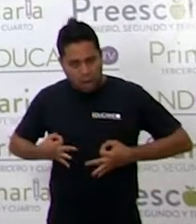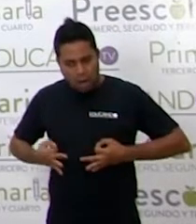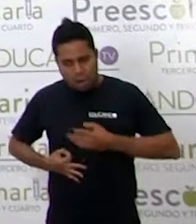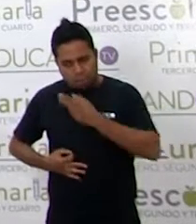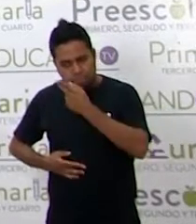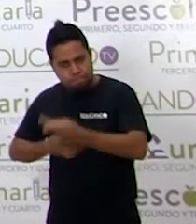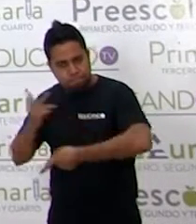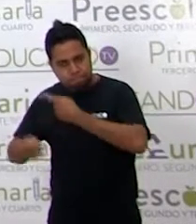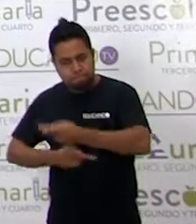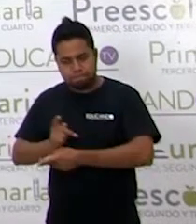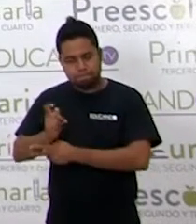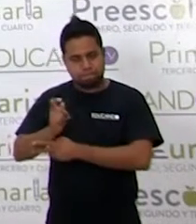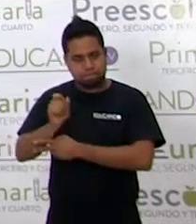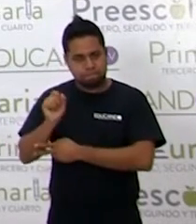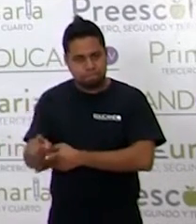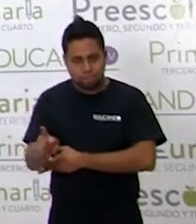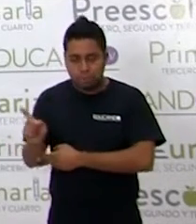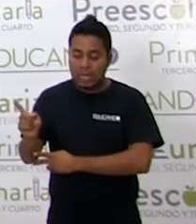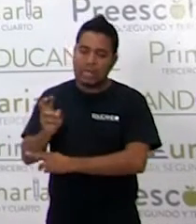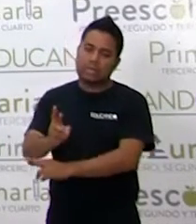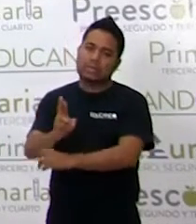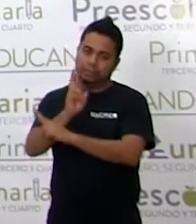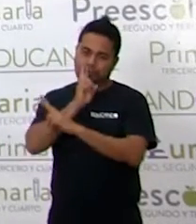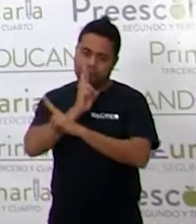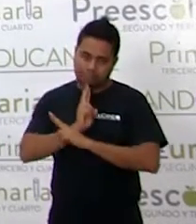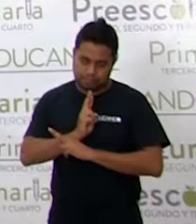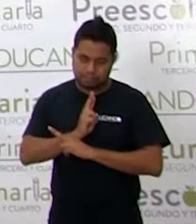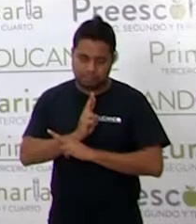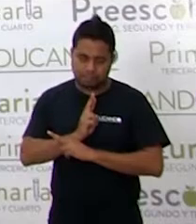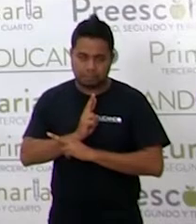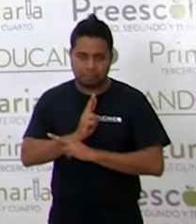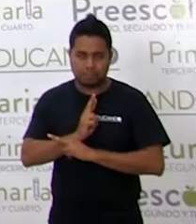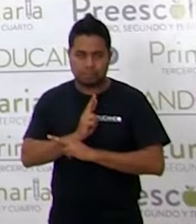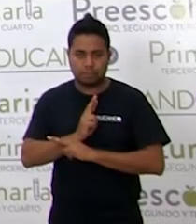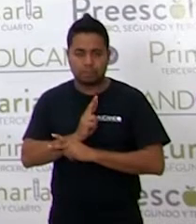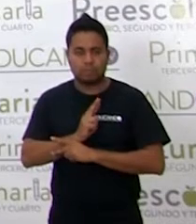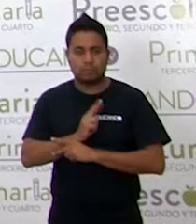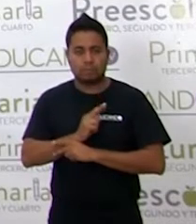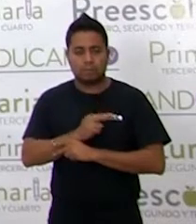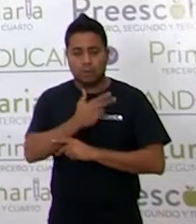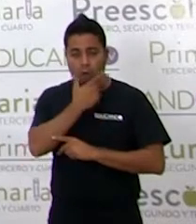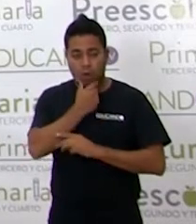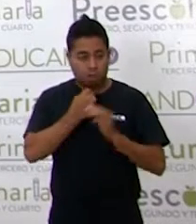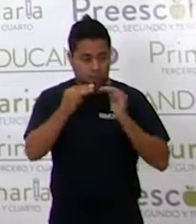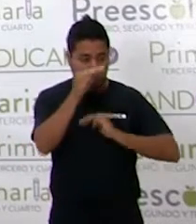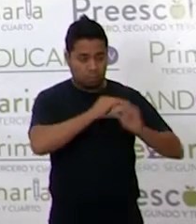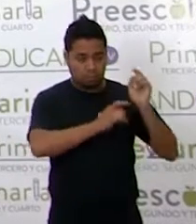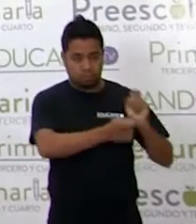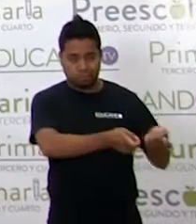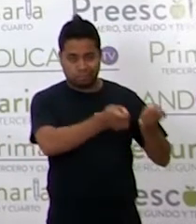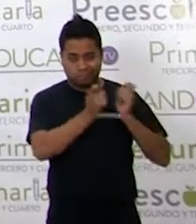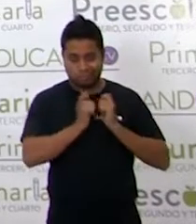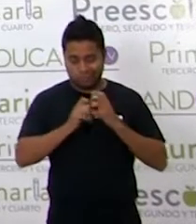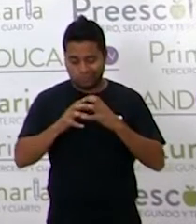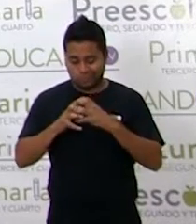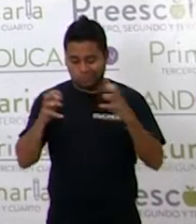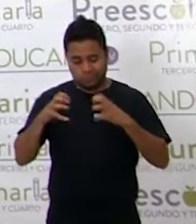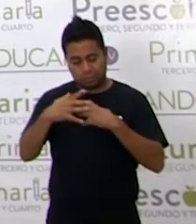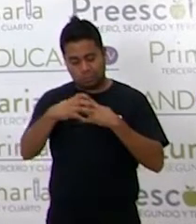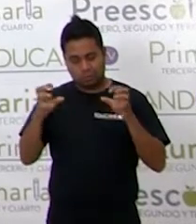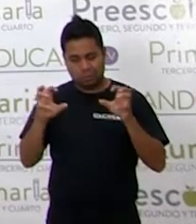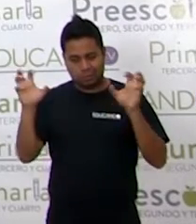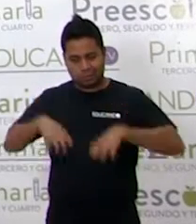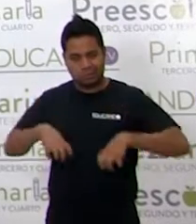El jaguar respondió, Me dio unas garras afiladas y